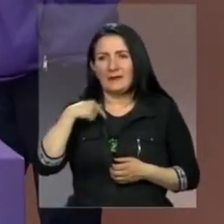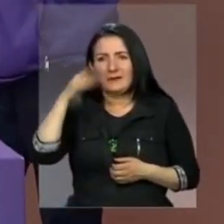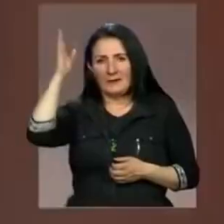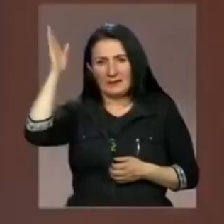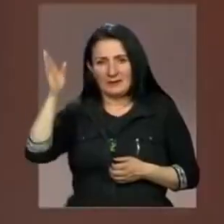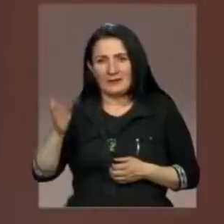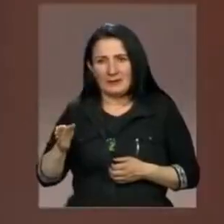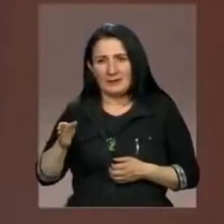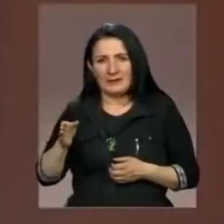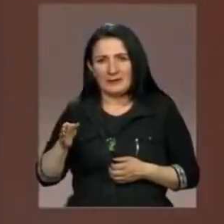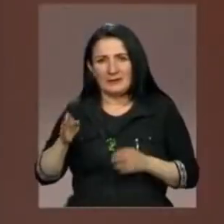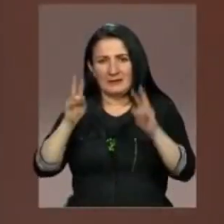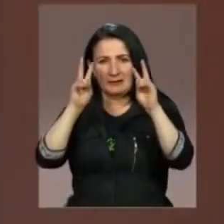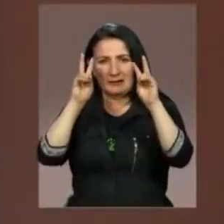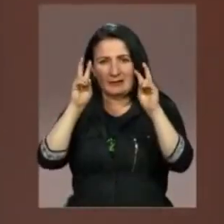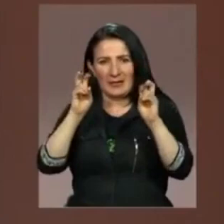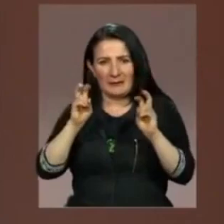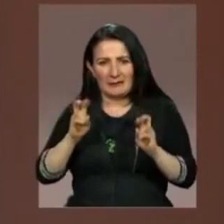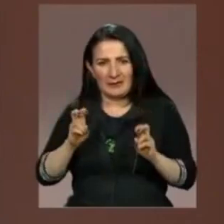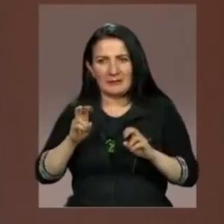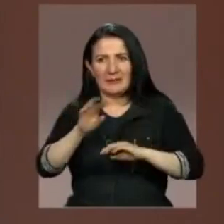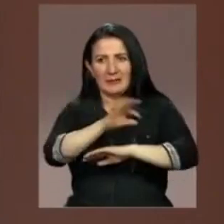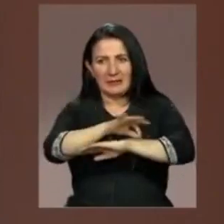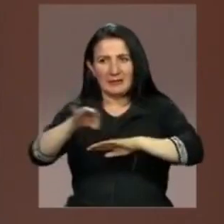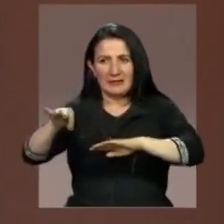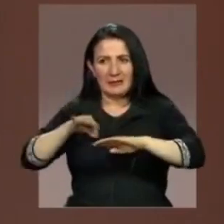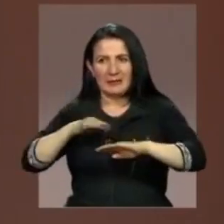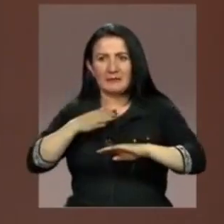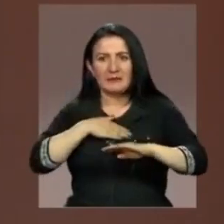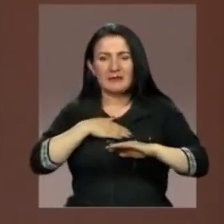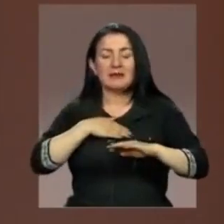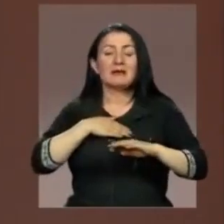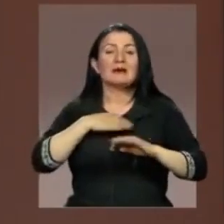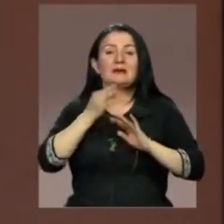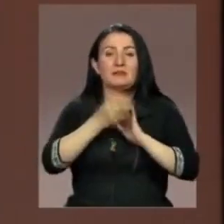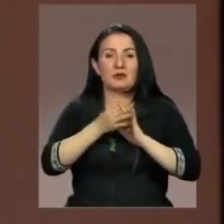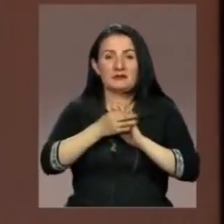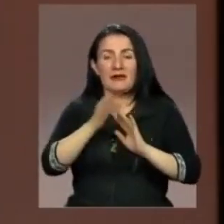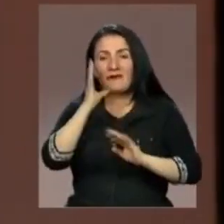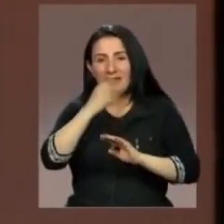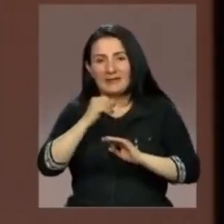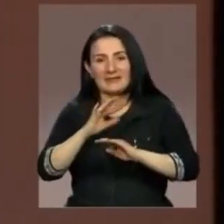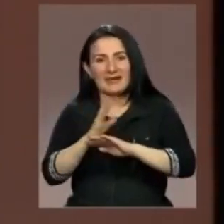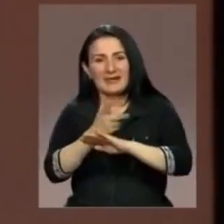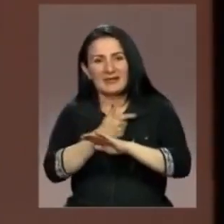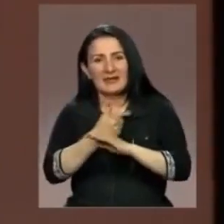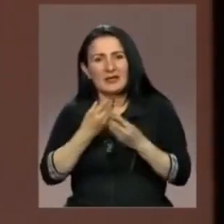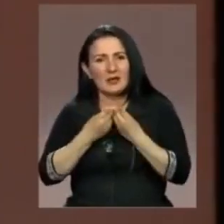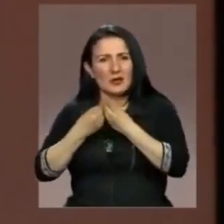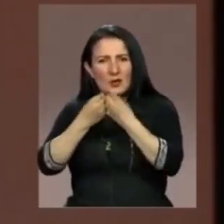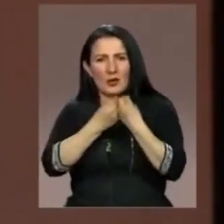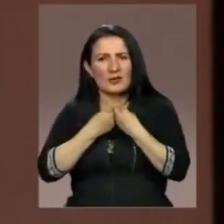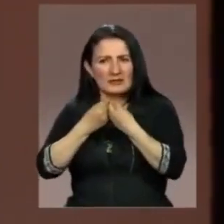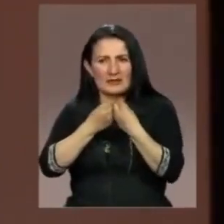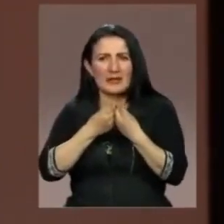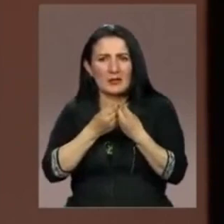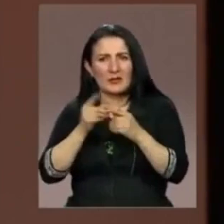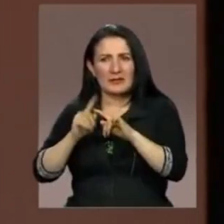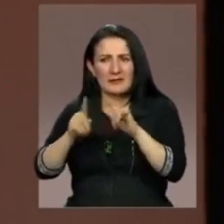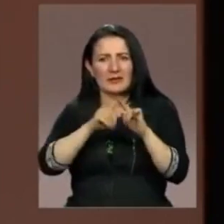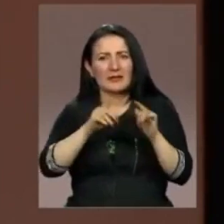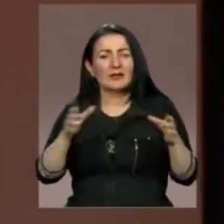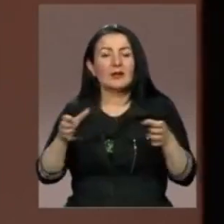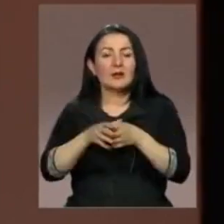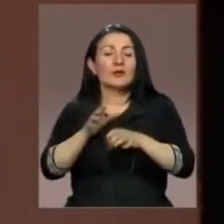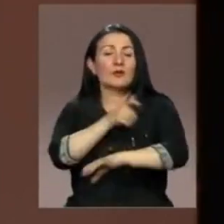toda la vida cerca de estos temas. Soy arquitecto, mi señora estudió ellas artes, fui del Consejo de Monumentos Nacionales, capítulo de Caldas, del Comité